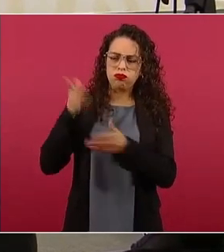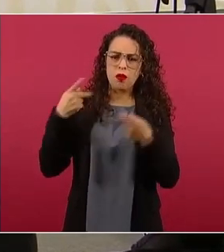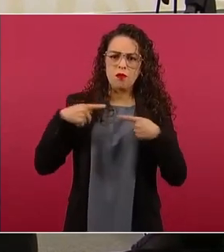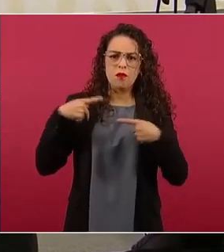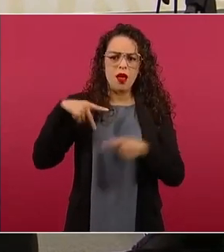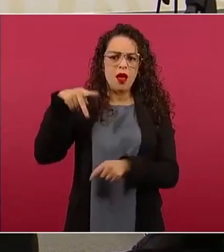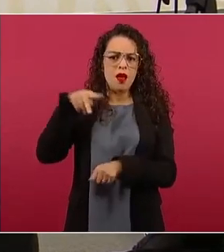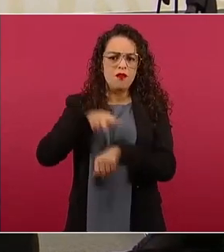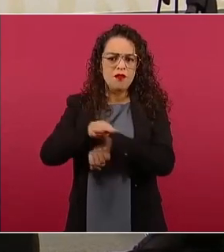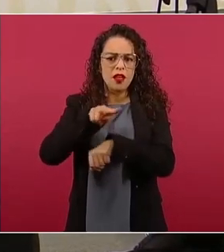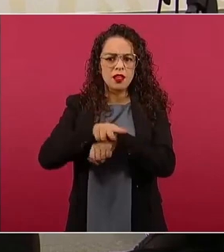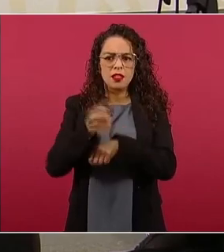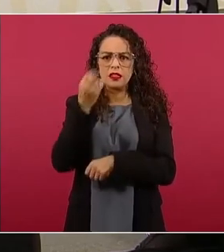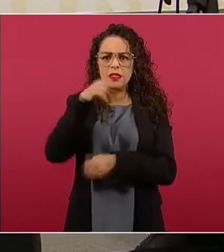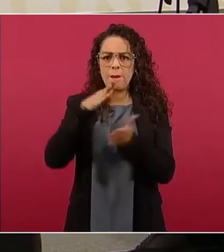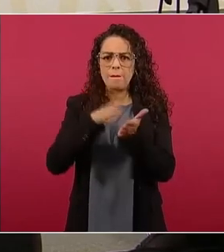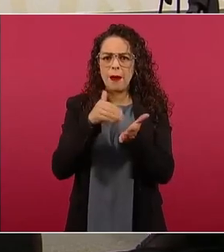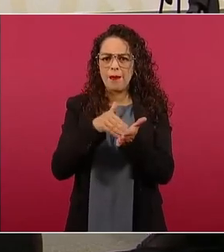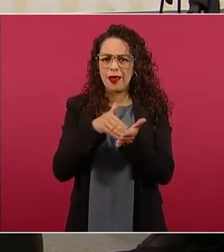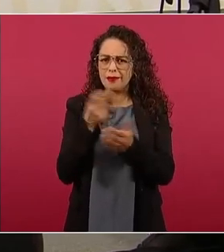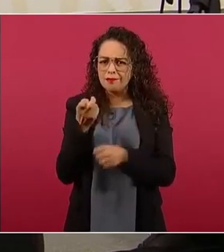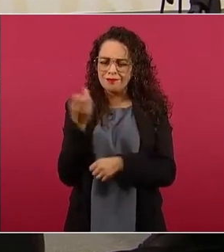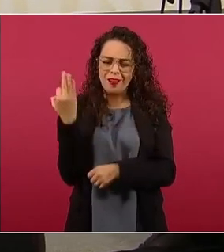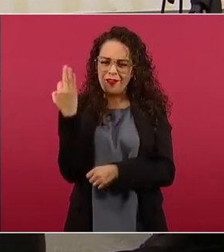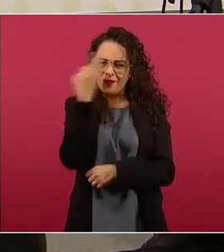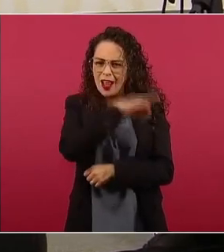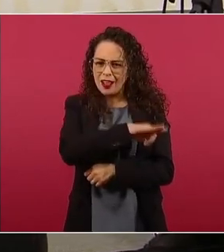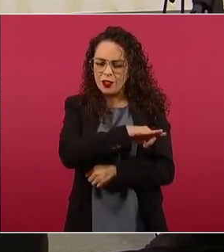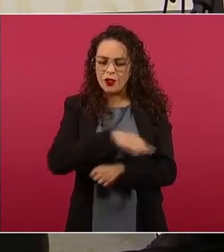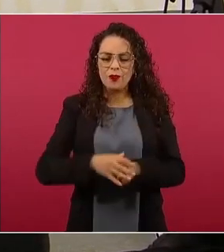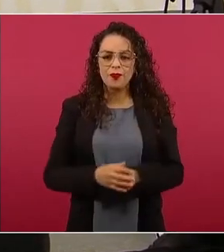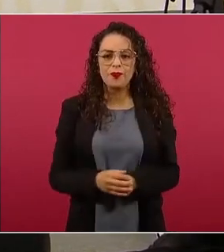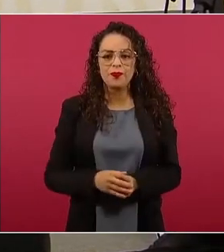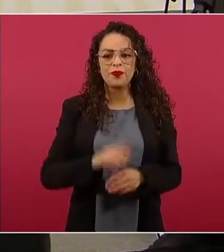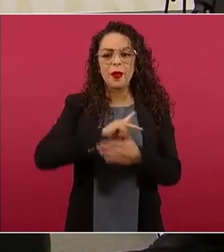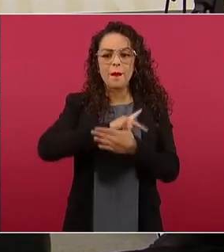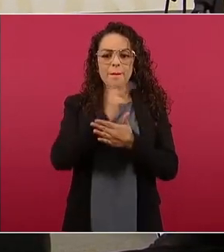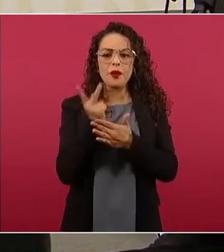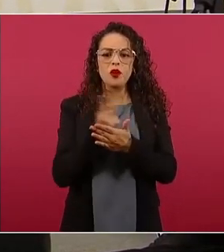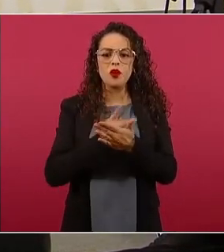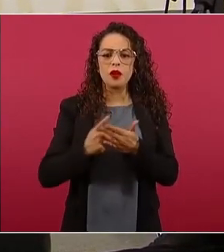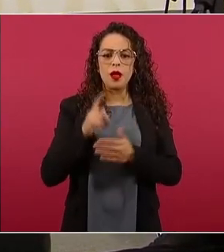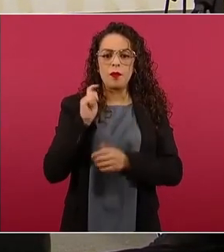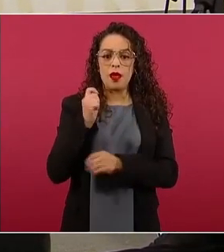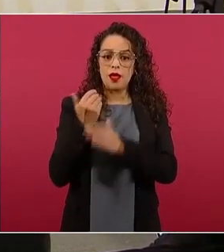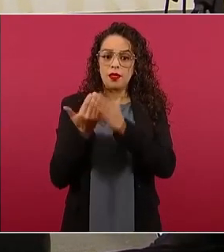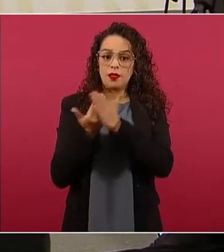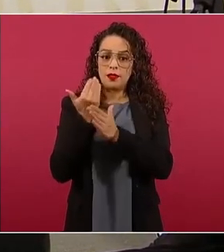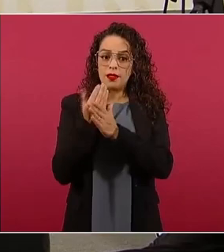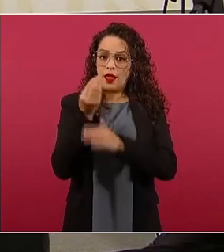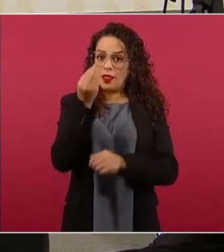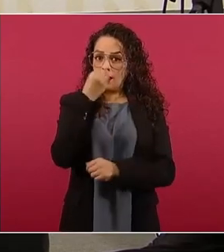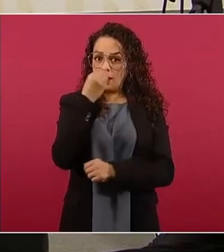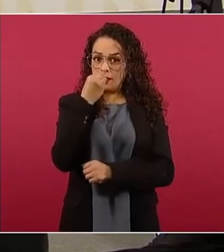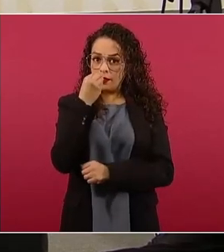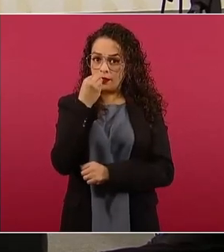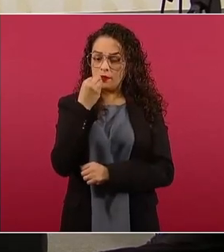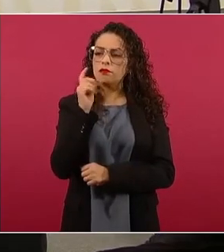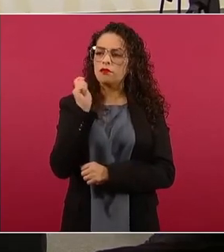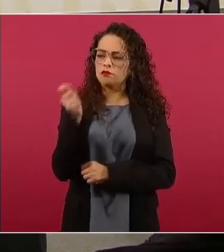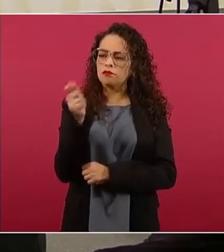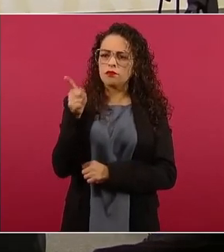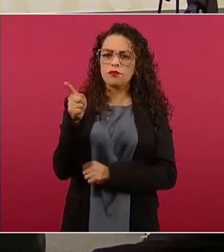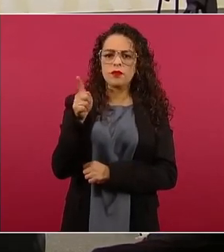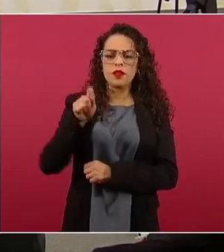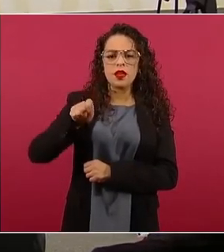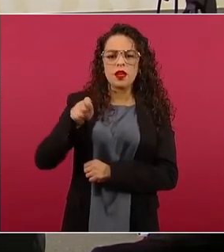sin documentación. En el programa Desayunando, transmitido el 16 de junio pasado en